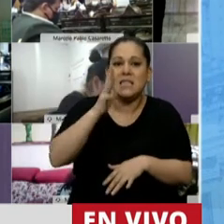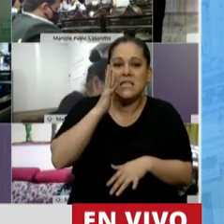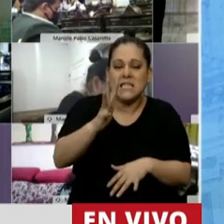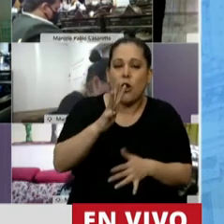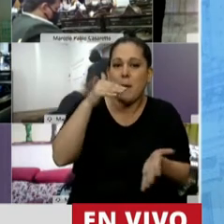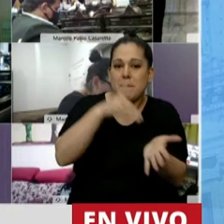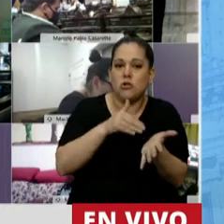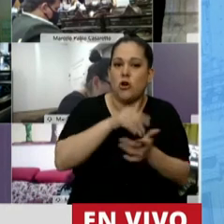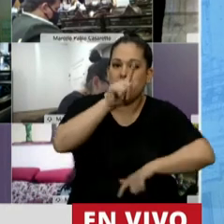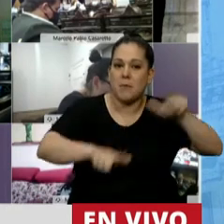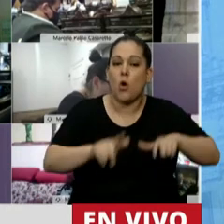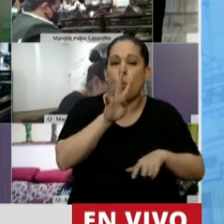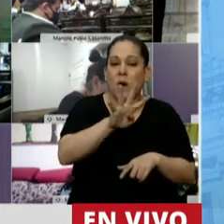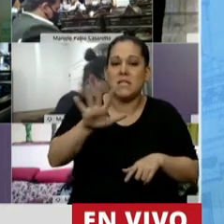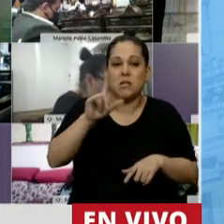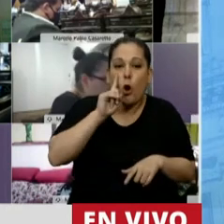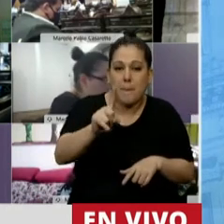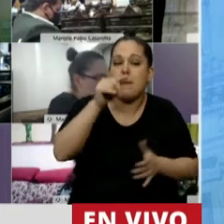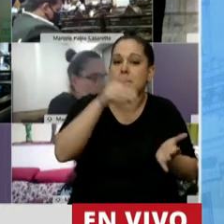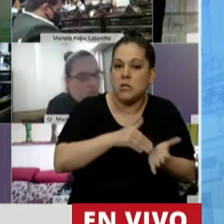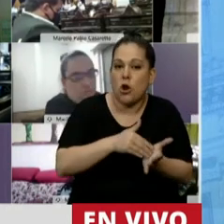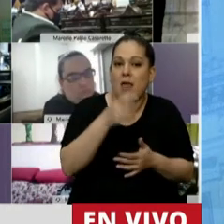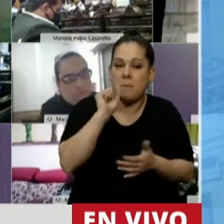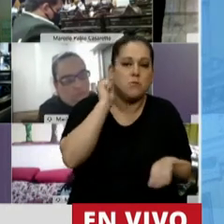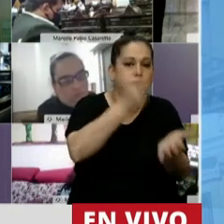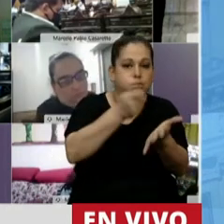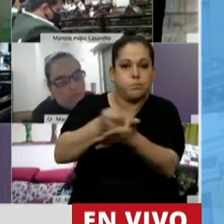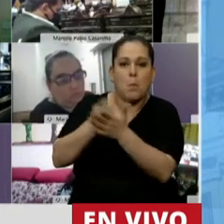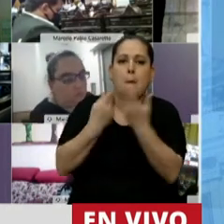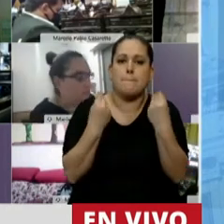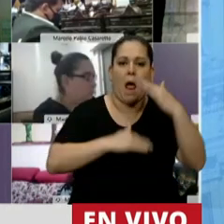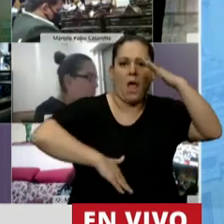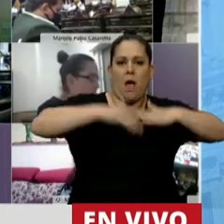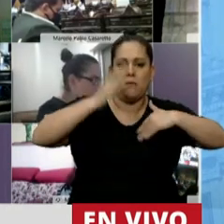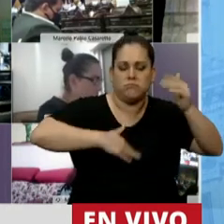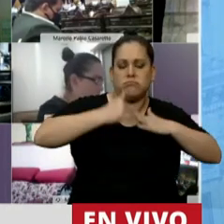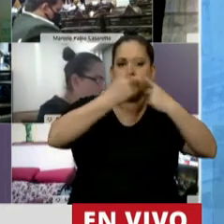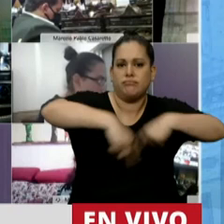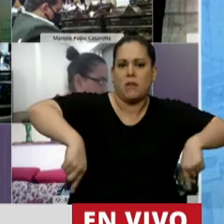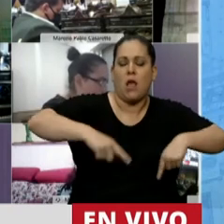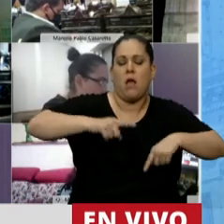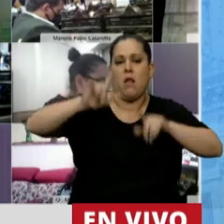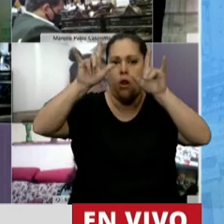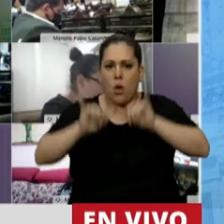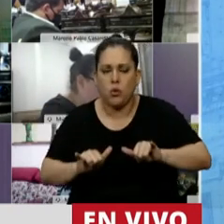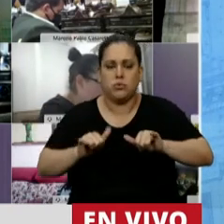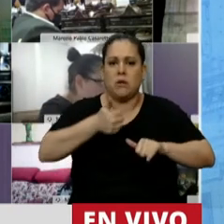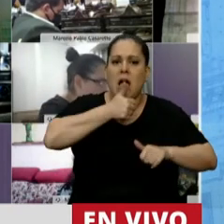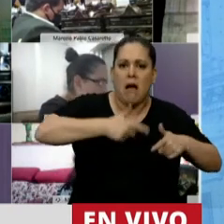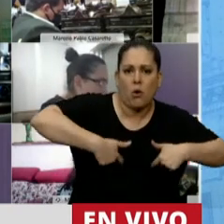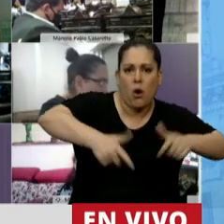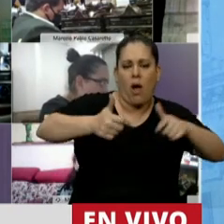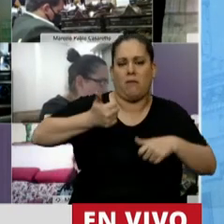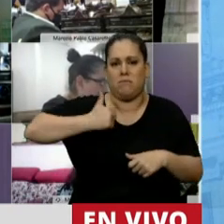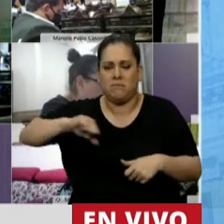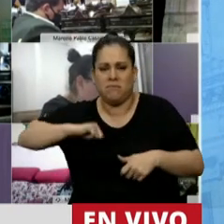45.000 millones de pesos que vamos a poder invertir en obras de infraestructura, en obras para llevar luz, agua, cloaca, para llevar